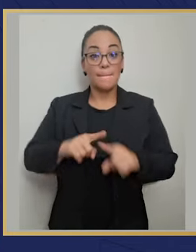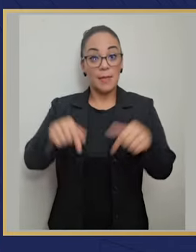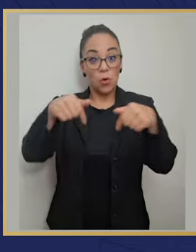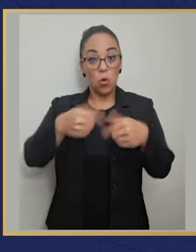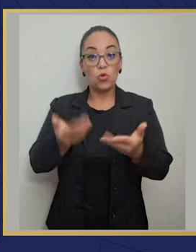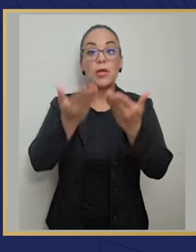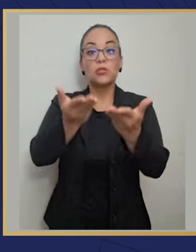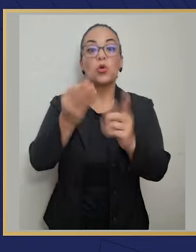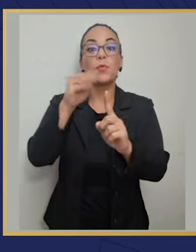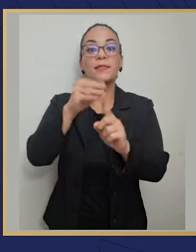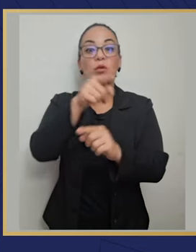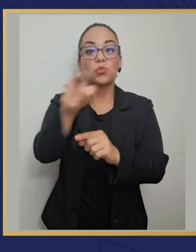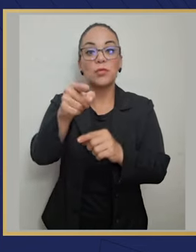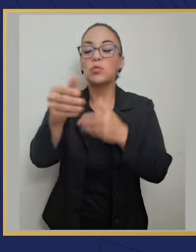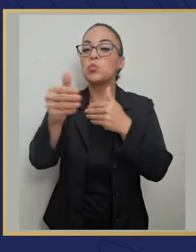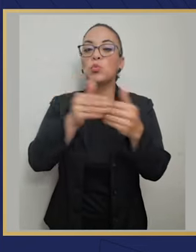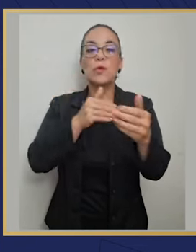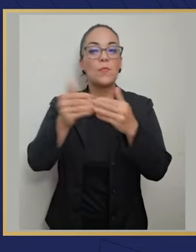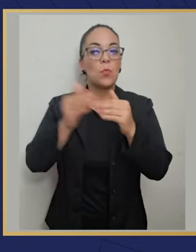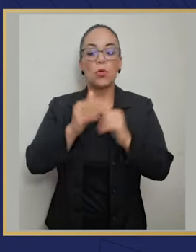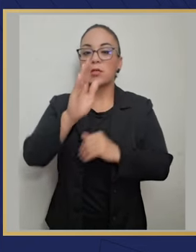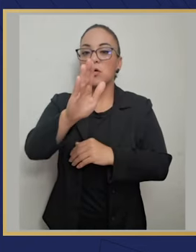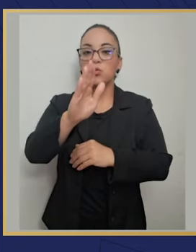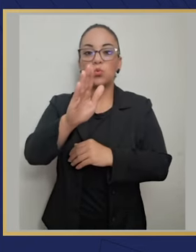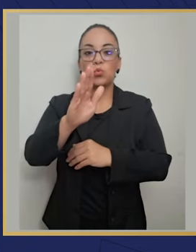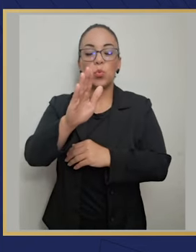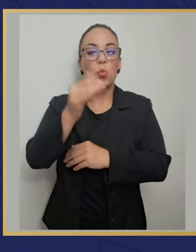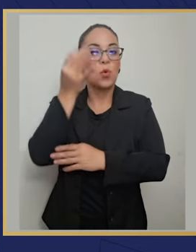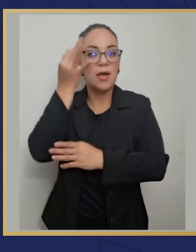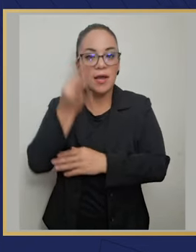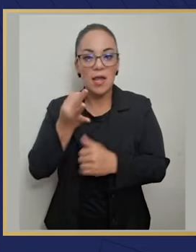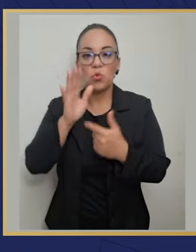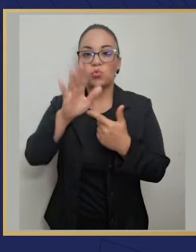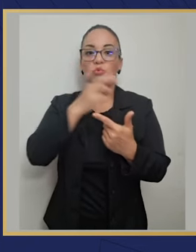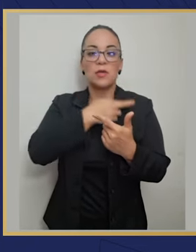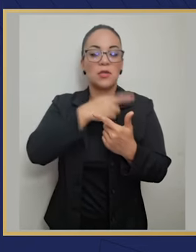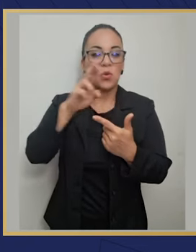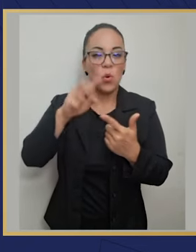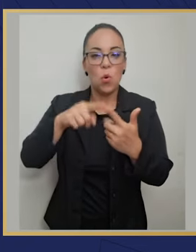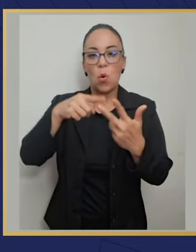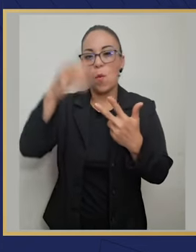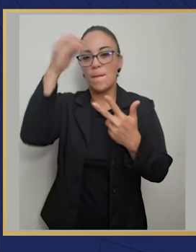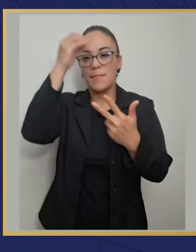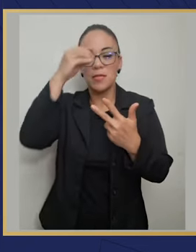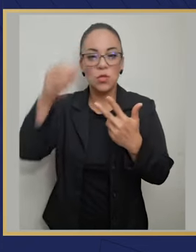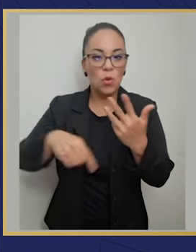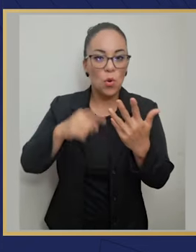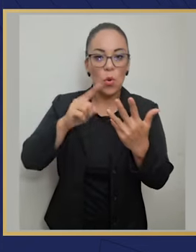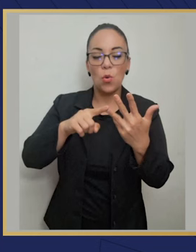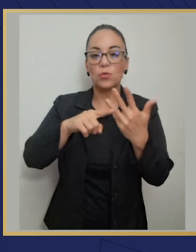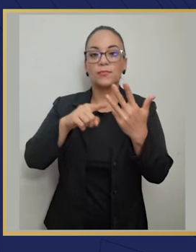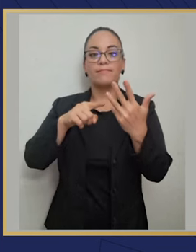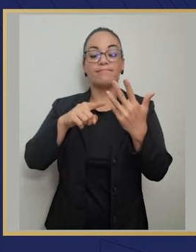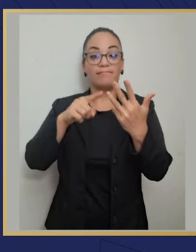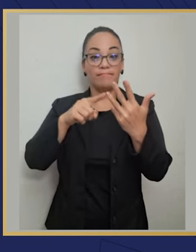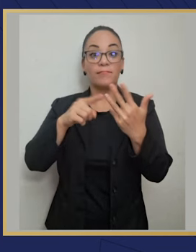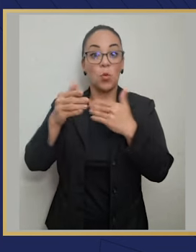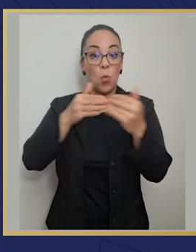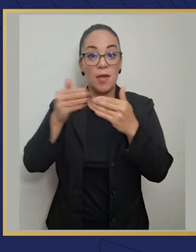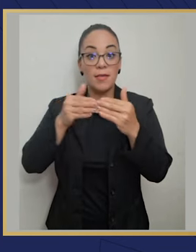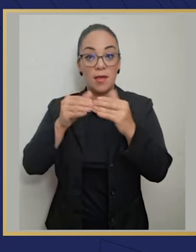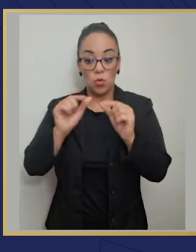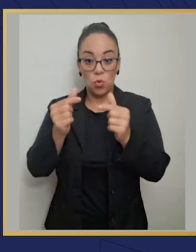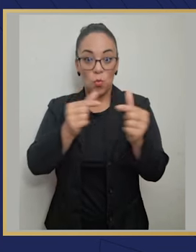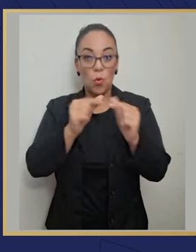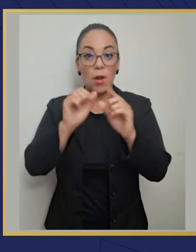esto es un mensaje indistinto para cualquier tipo de credo, cualquier tipo de opinión, cualquier tipo de sector de la sociedad me